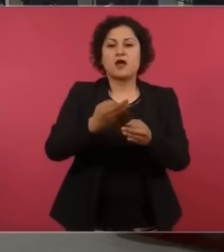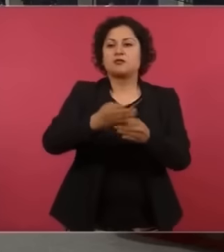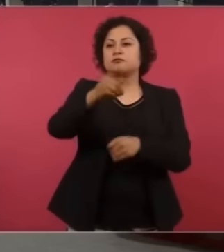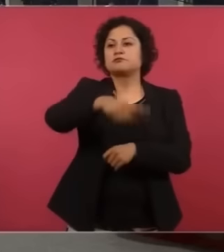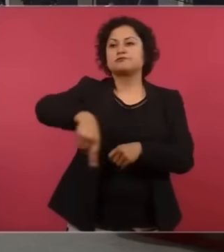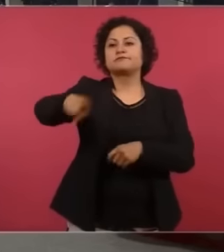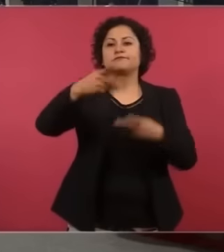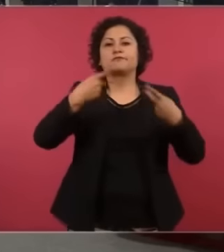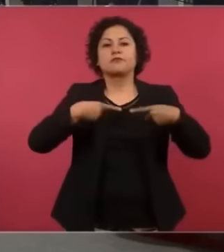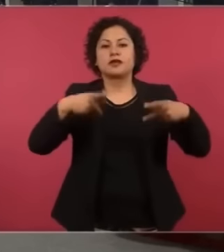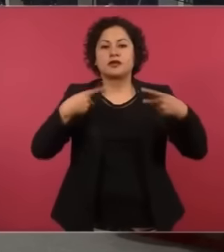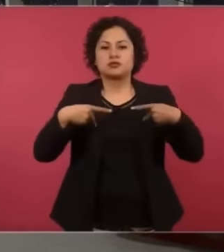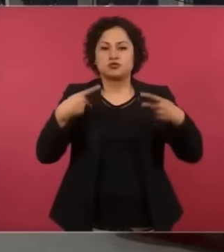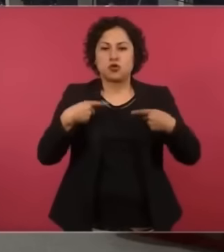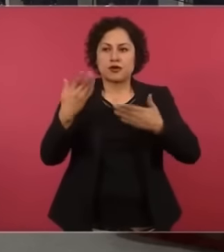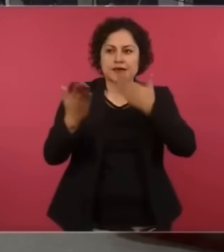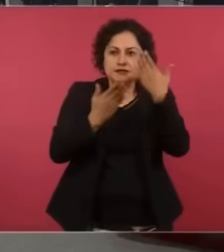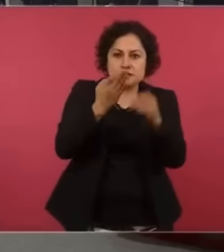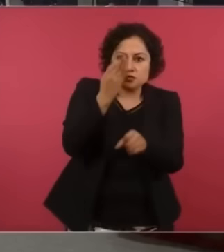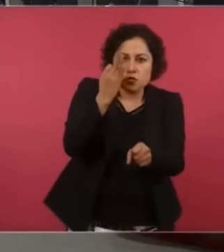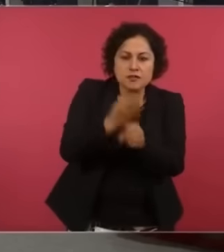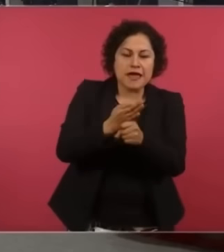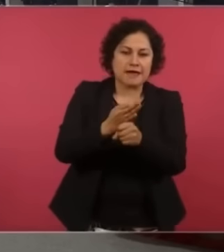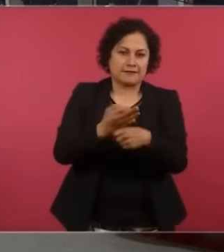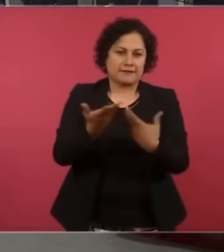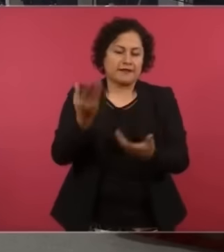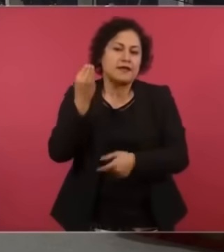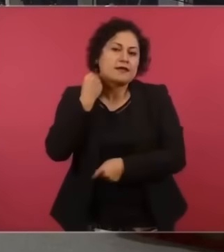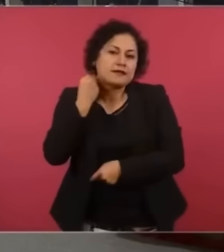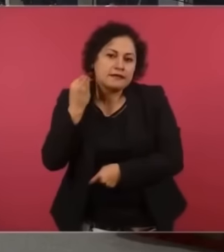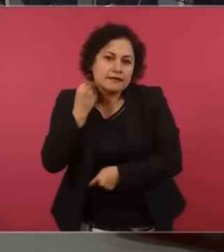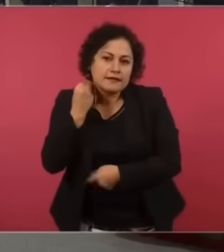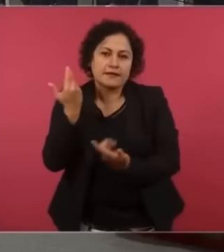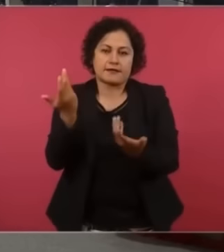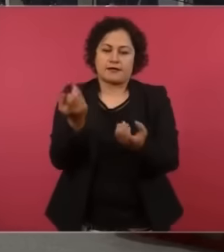de derecho, de sociología, de ciencia política,